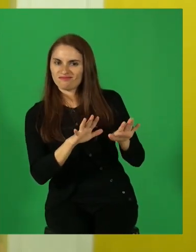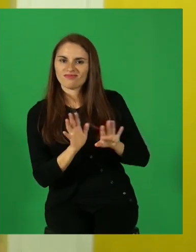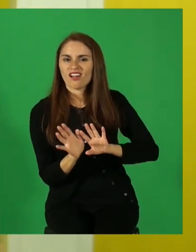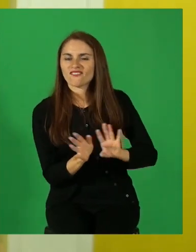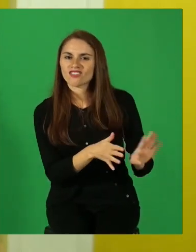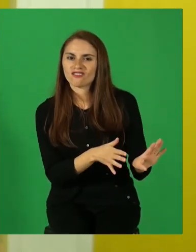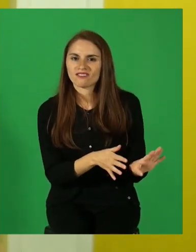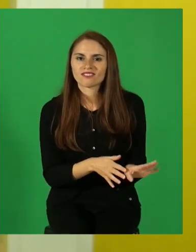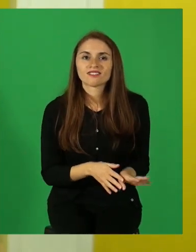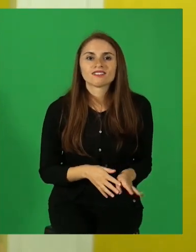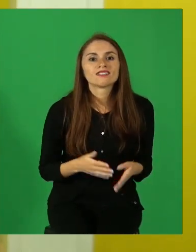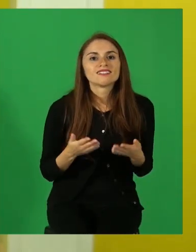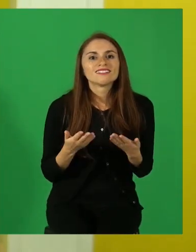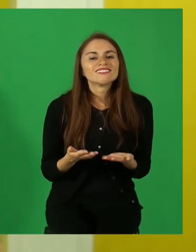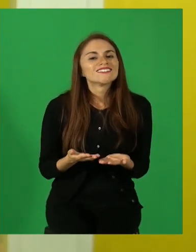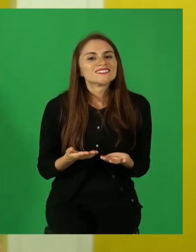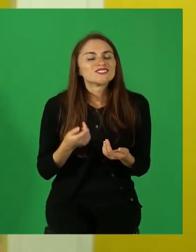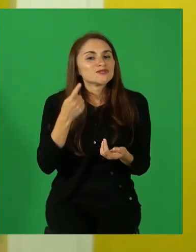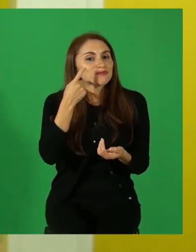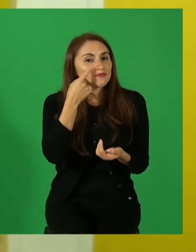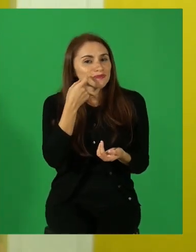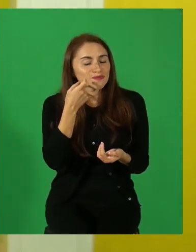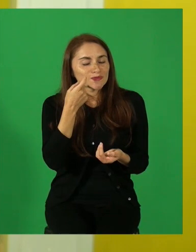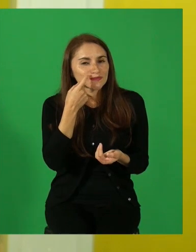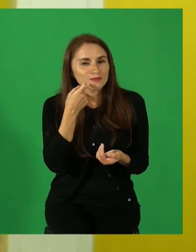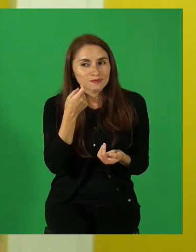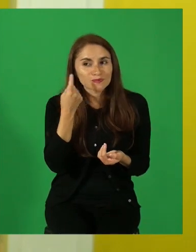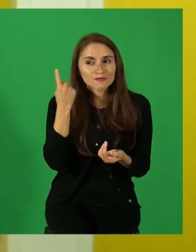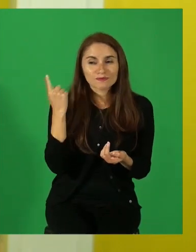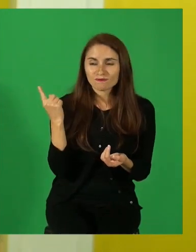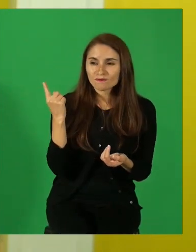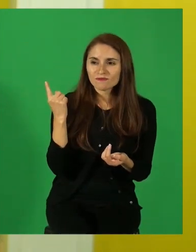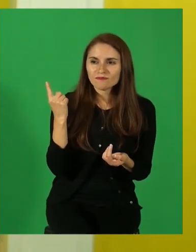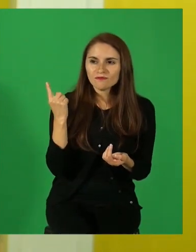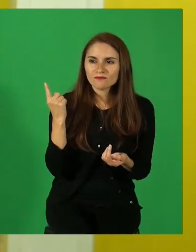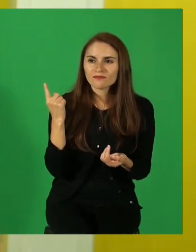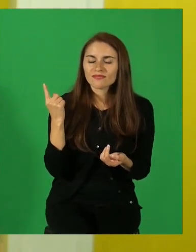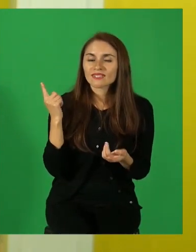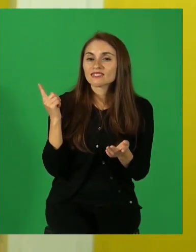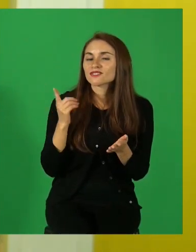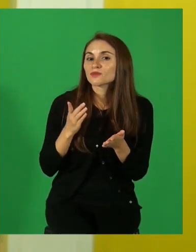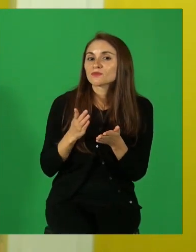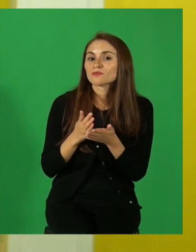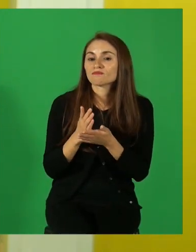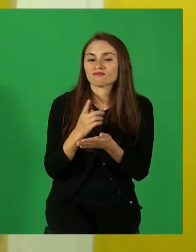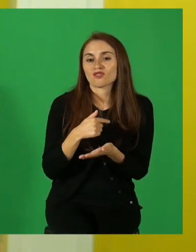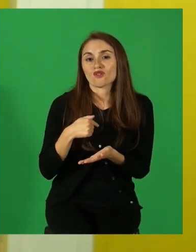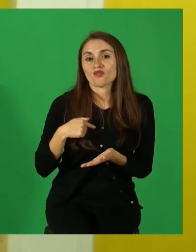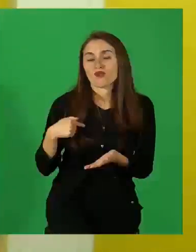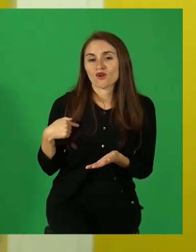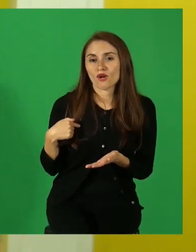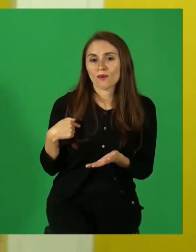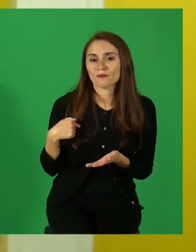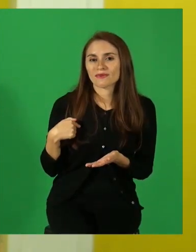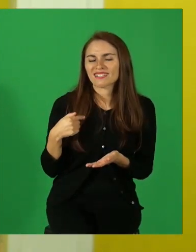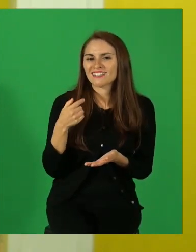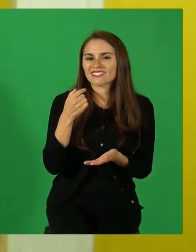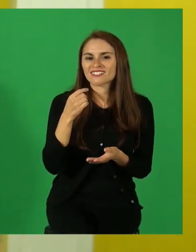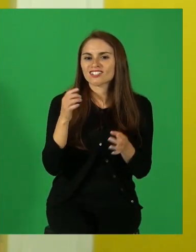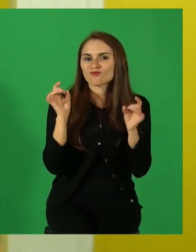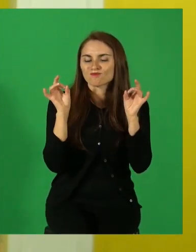Este personaje, como les decía adelante, esta obra da origen al nombre con el que